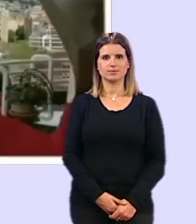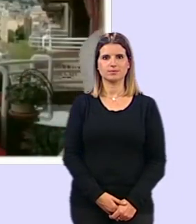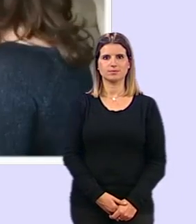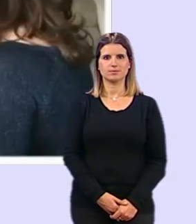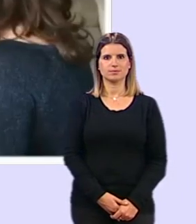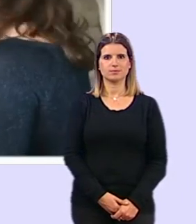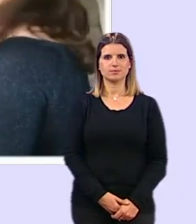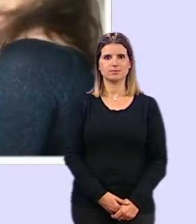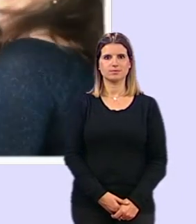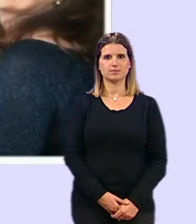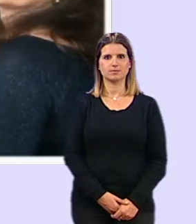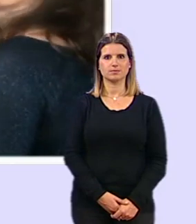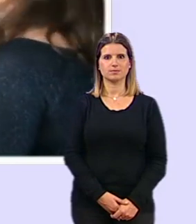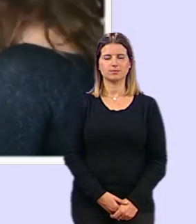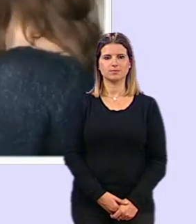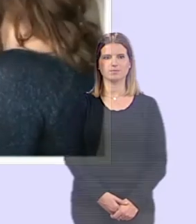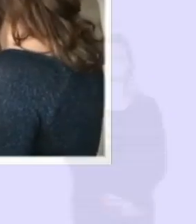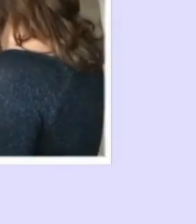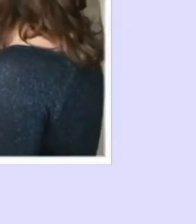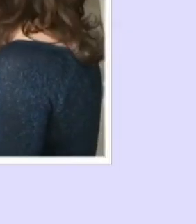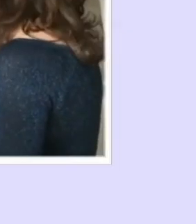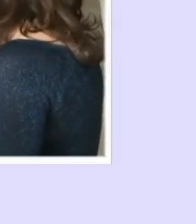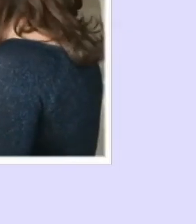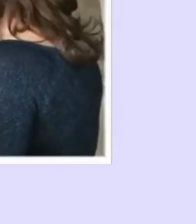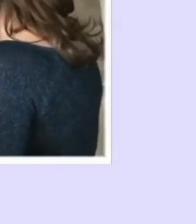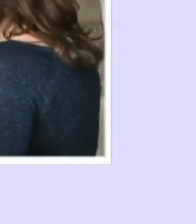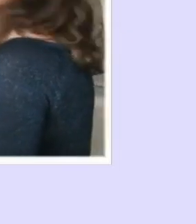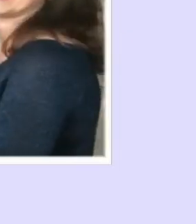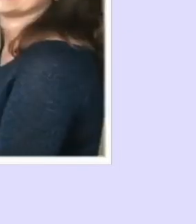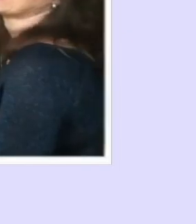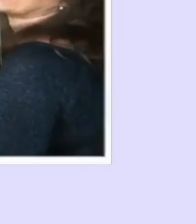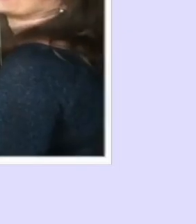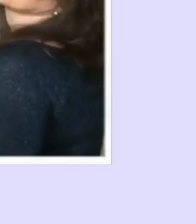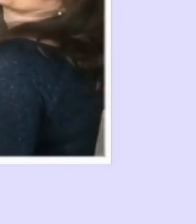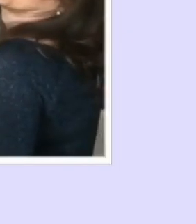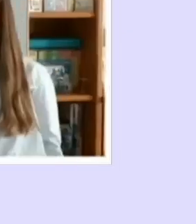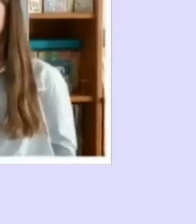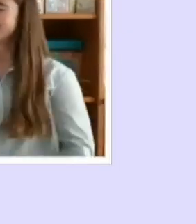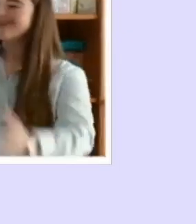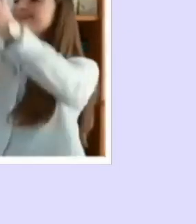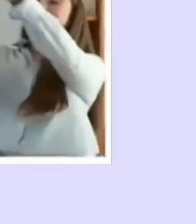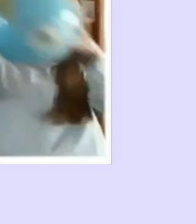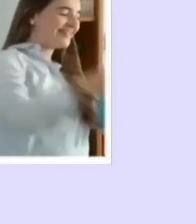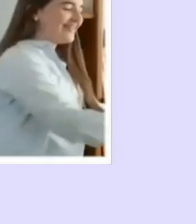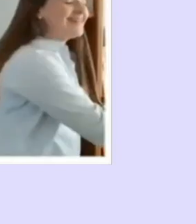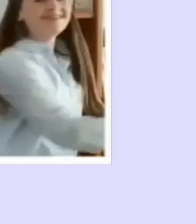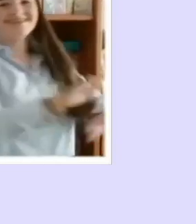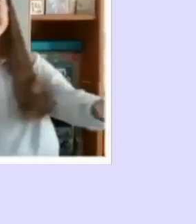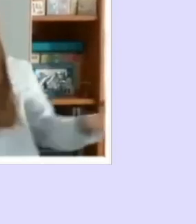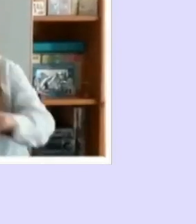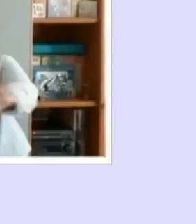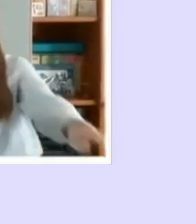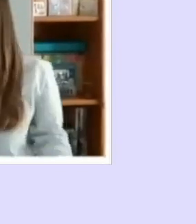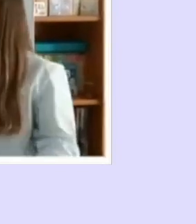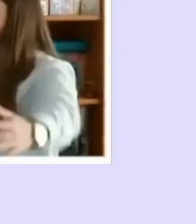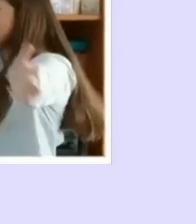nuestro momento sé que ya llegó y lo presiento contra el mundo los